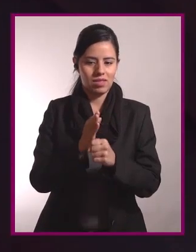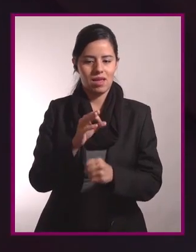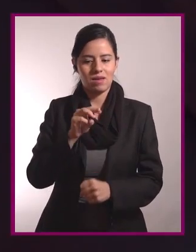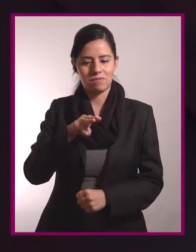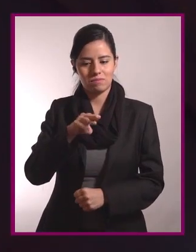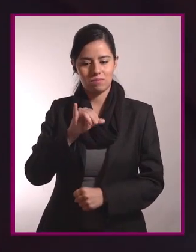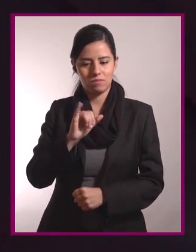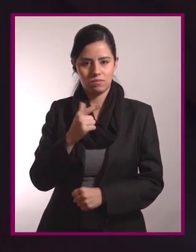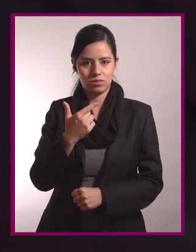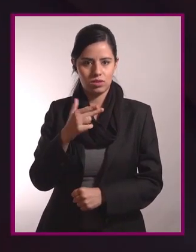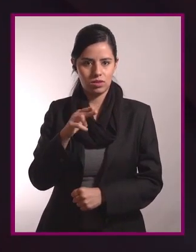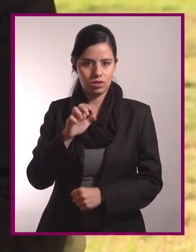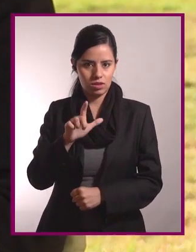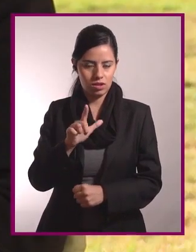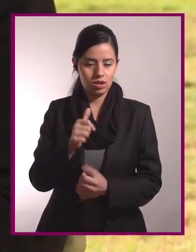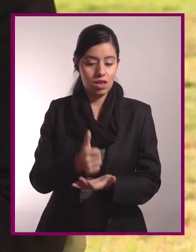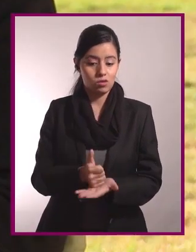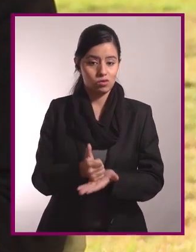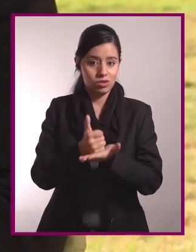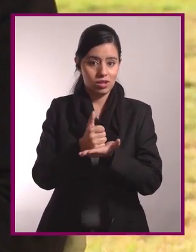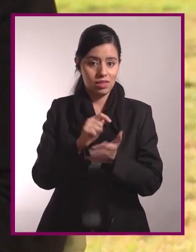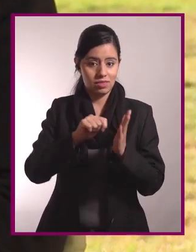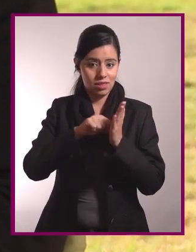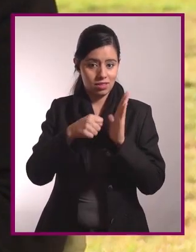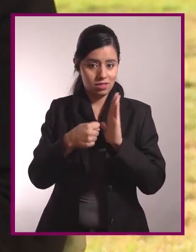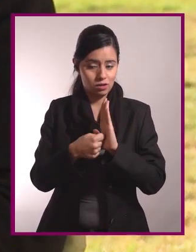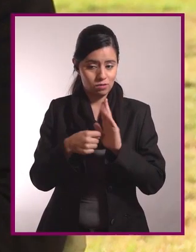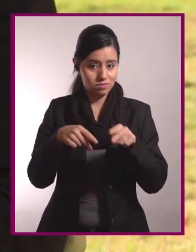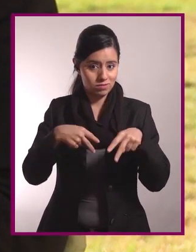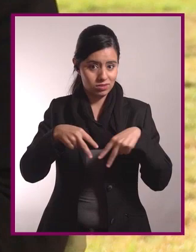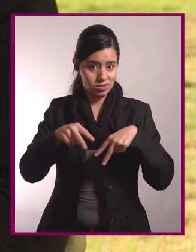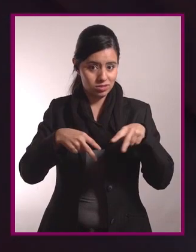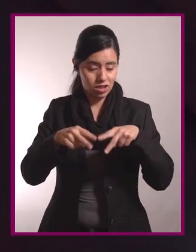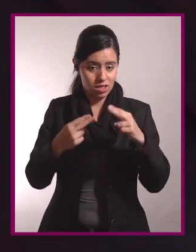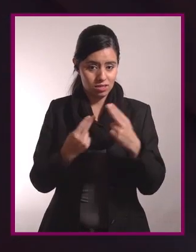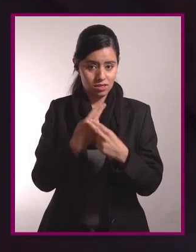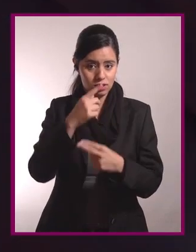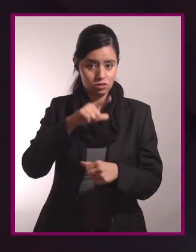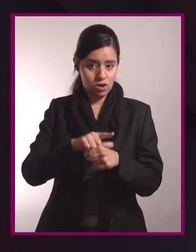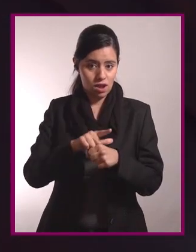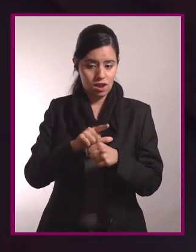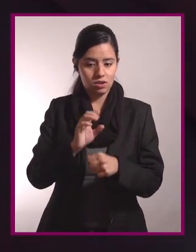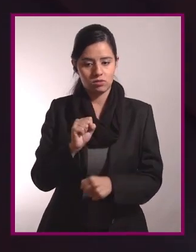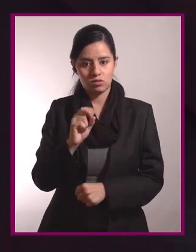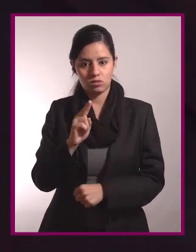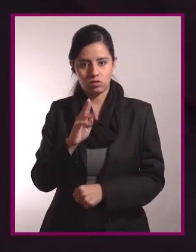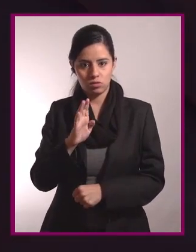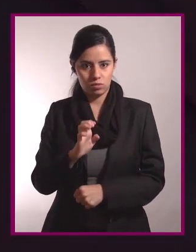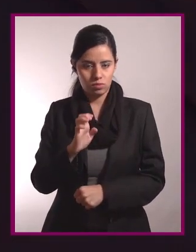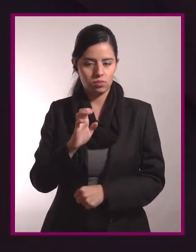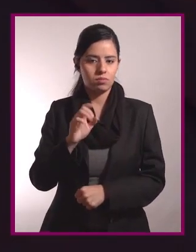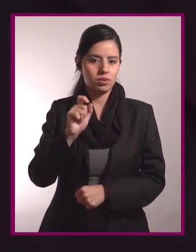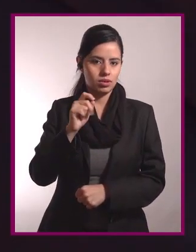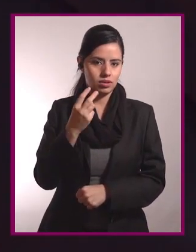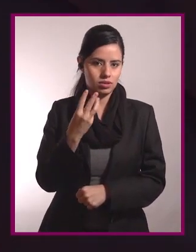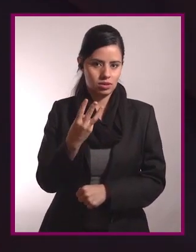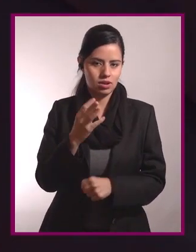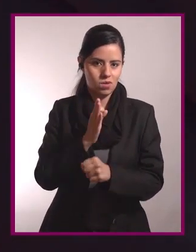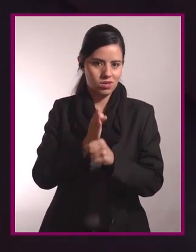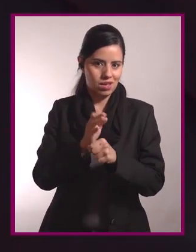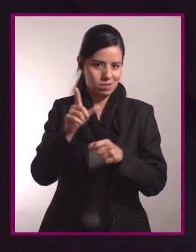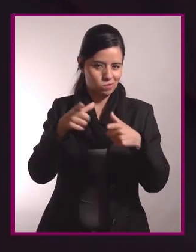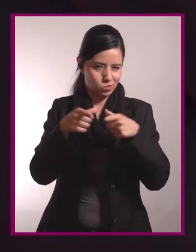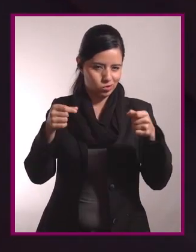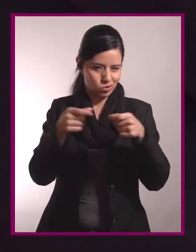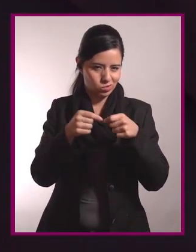Estamos con Miguel Fuentes, auxiliar técnico de la Selección Nacional Sub-23. Ellos ya se encuentran en el proceso olímpico para ir a